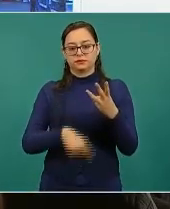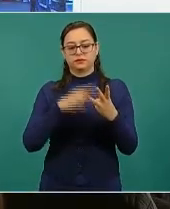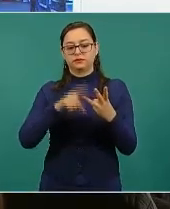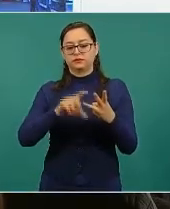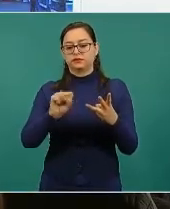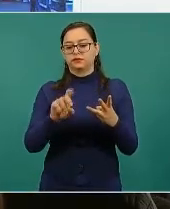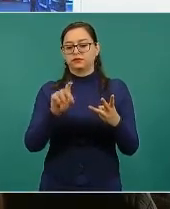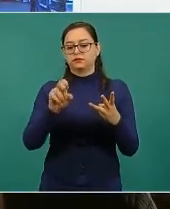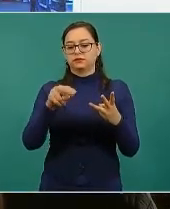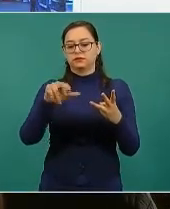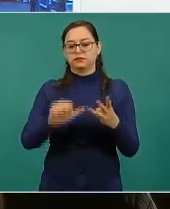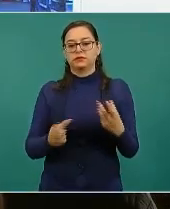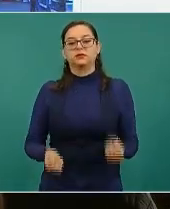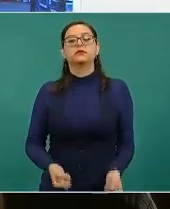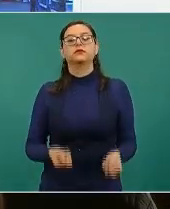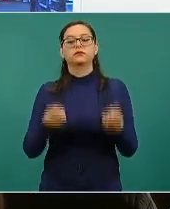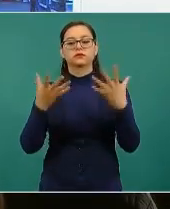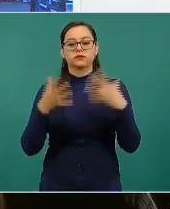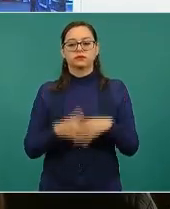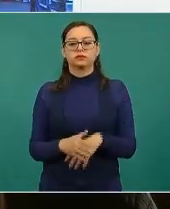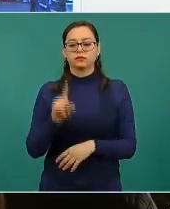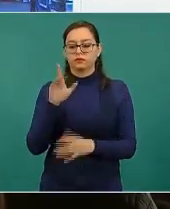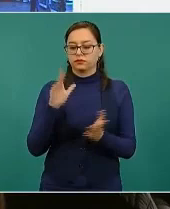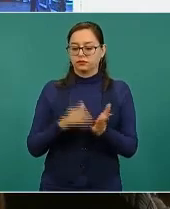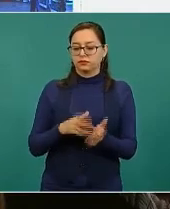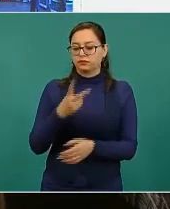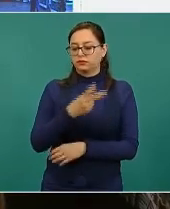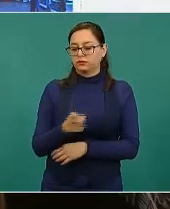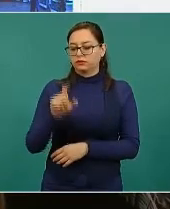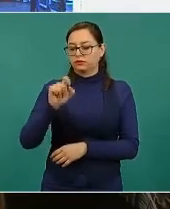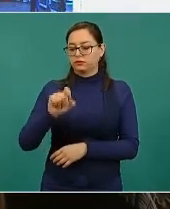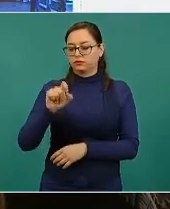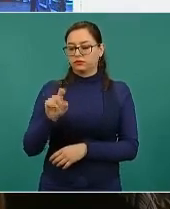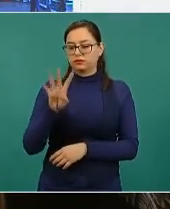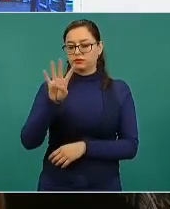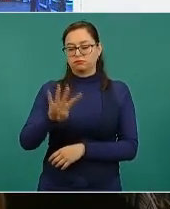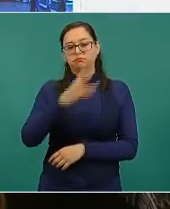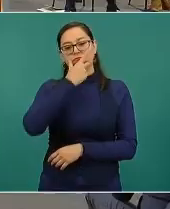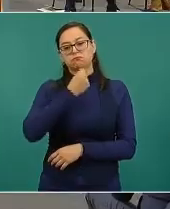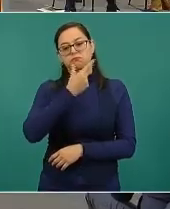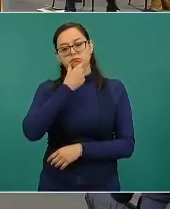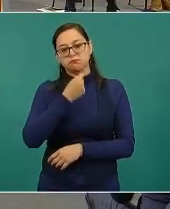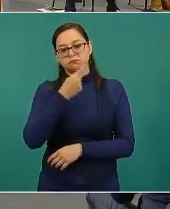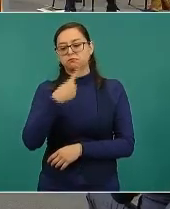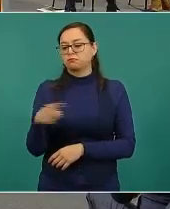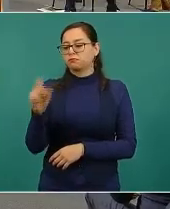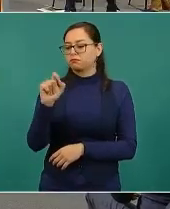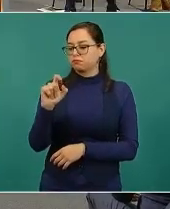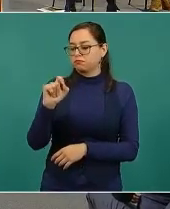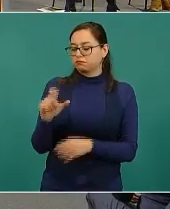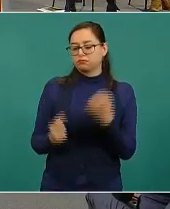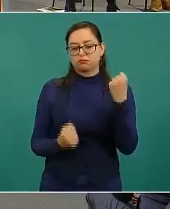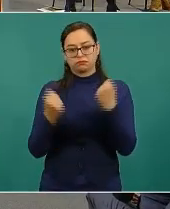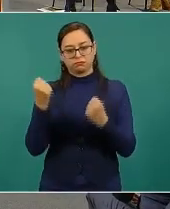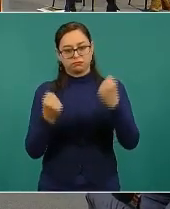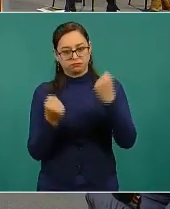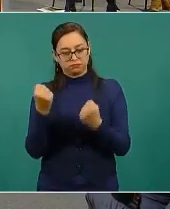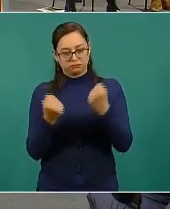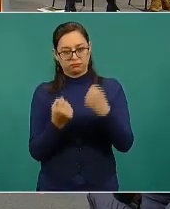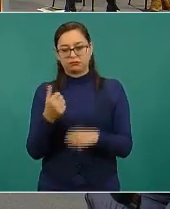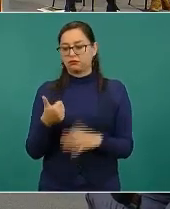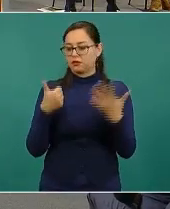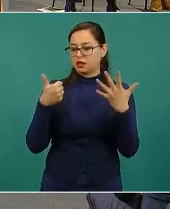y de la Secretaría de la Defensa fueron 1.224 hombres, 120 vehículos y 6